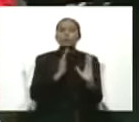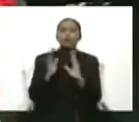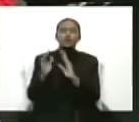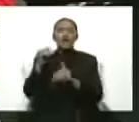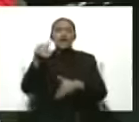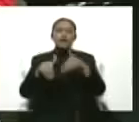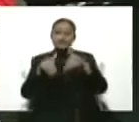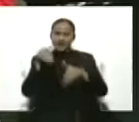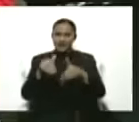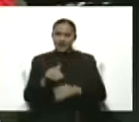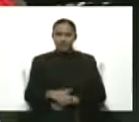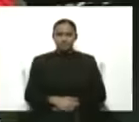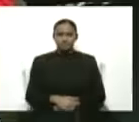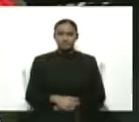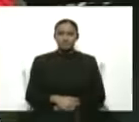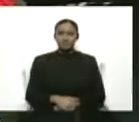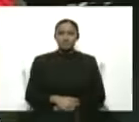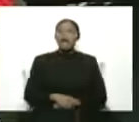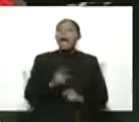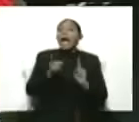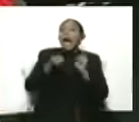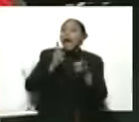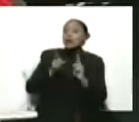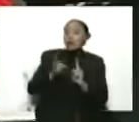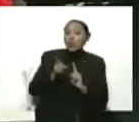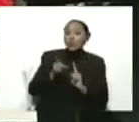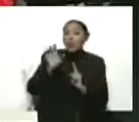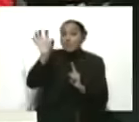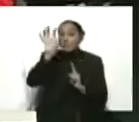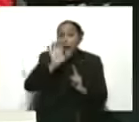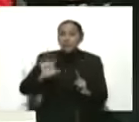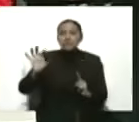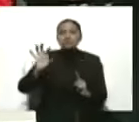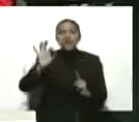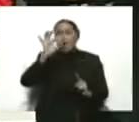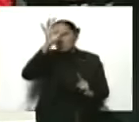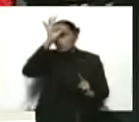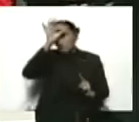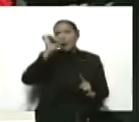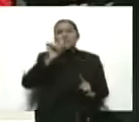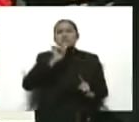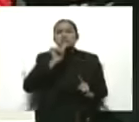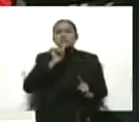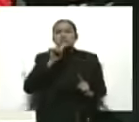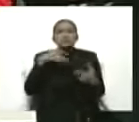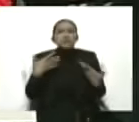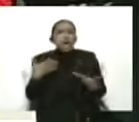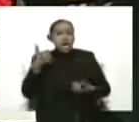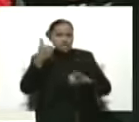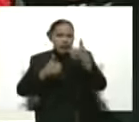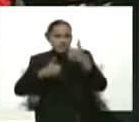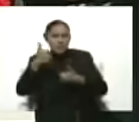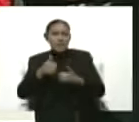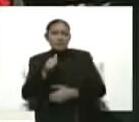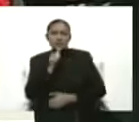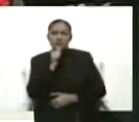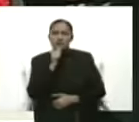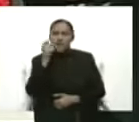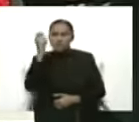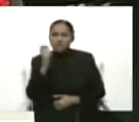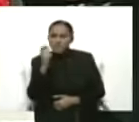que han hecho elecciones y no saben cuál es el candidato, ni al diputado, ni al presidente. Hay países por ahí cercanos